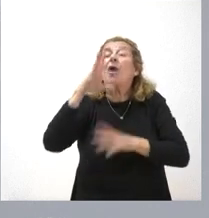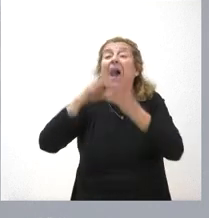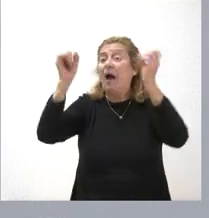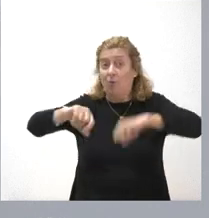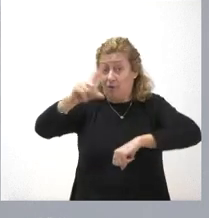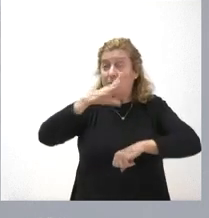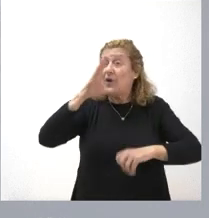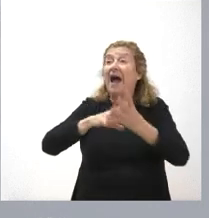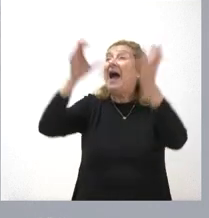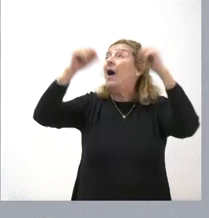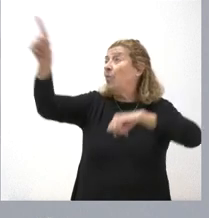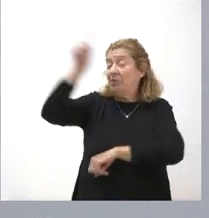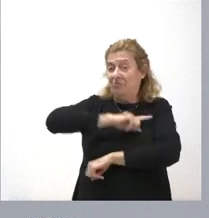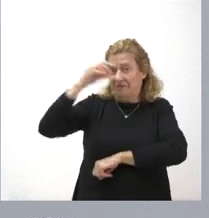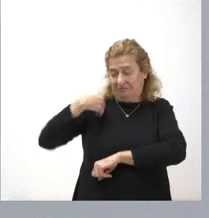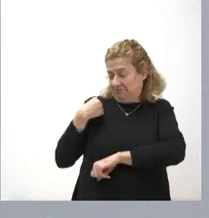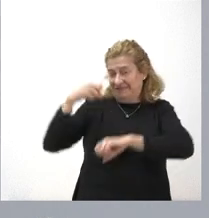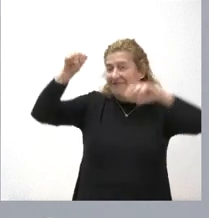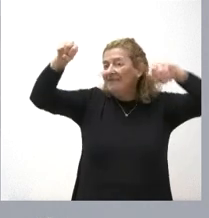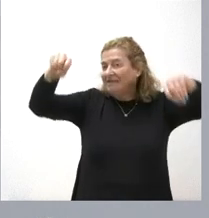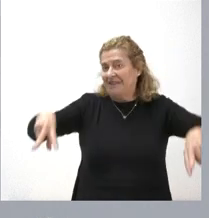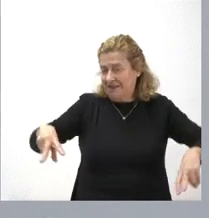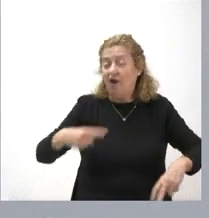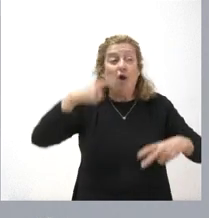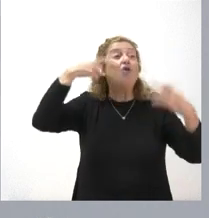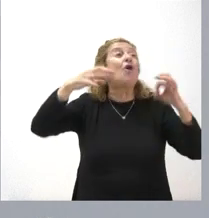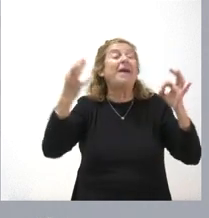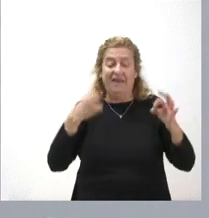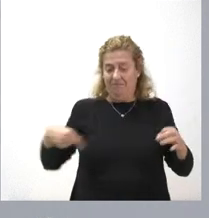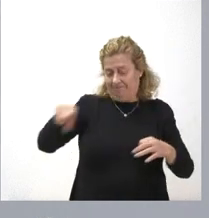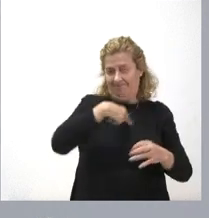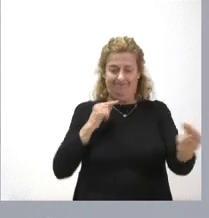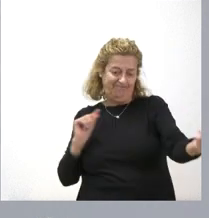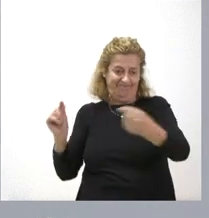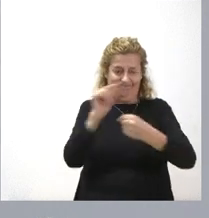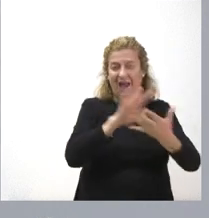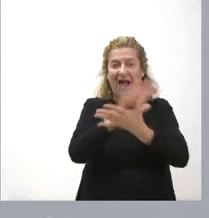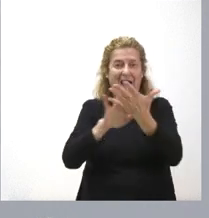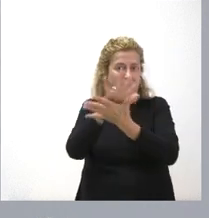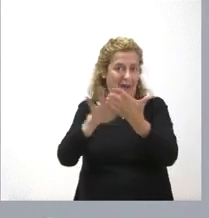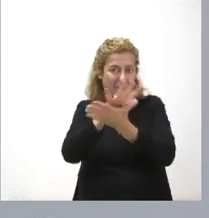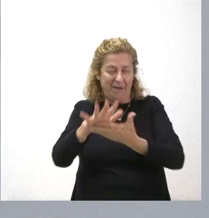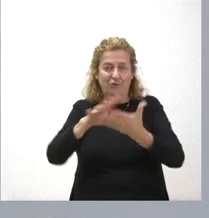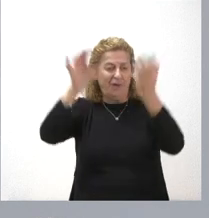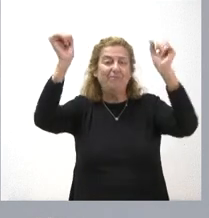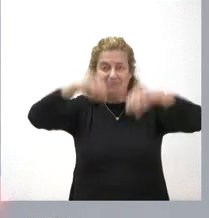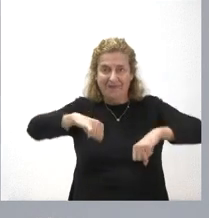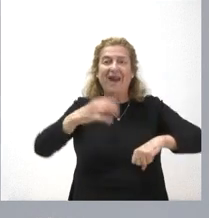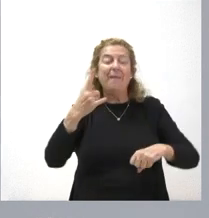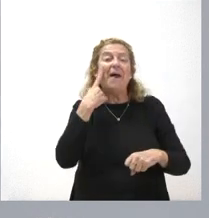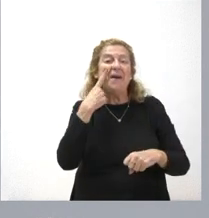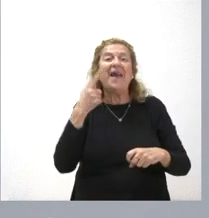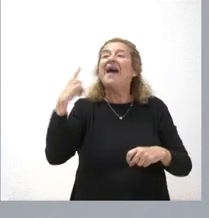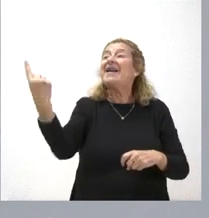financian algo, lo normal es que se reúnan, que lo hablen, que lo decidan, que vean las